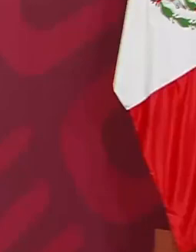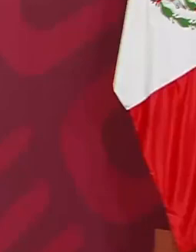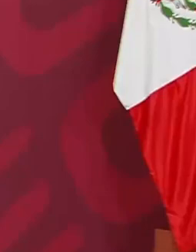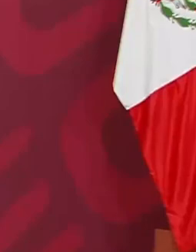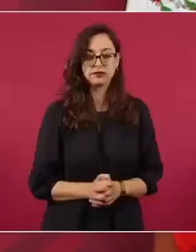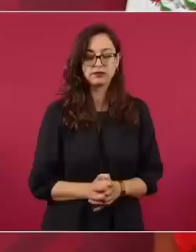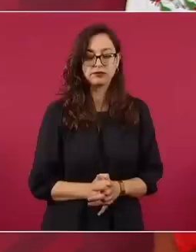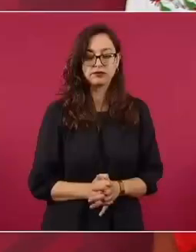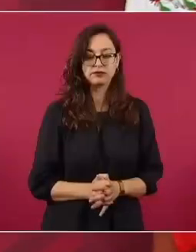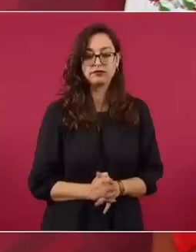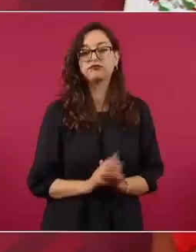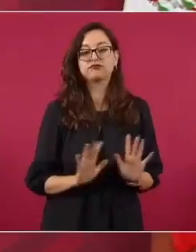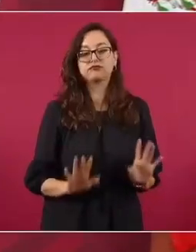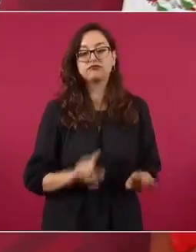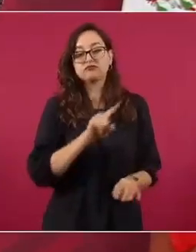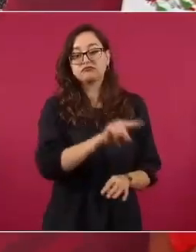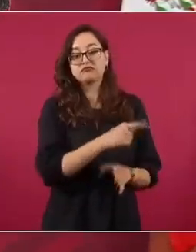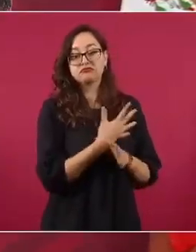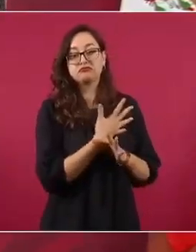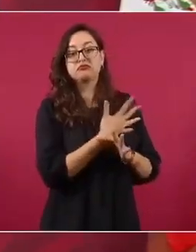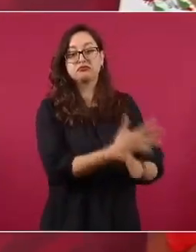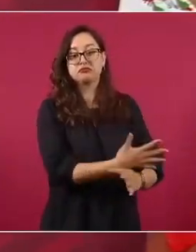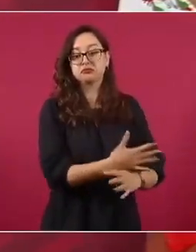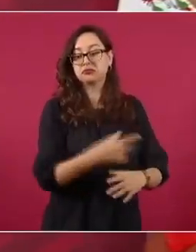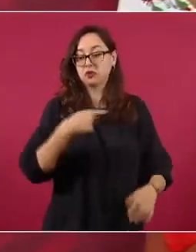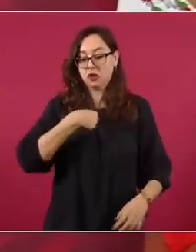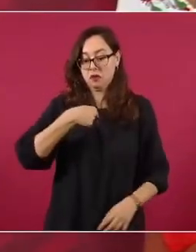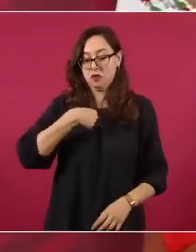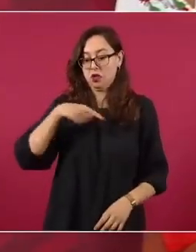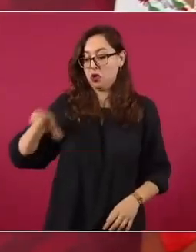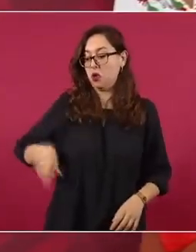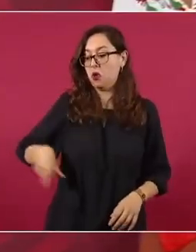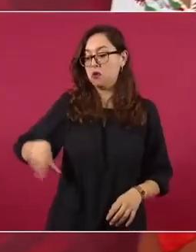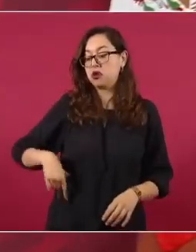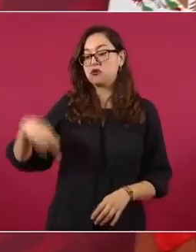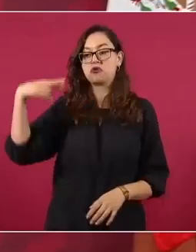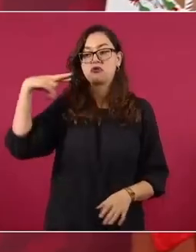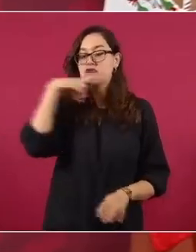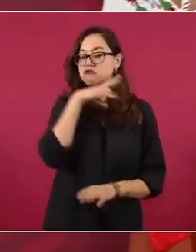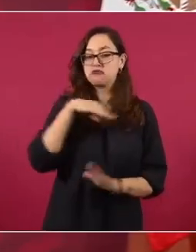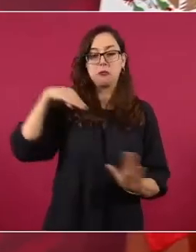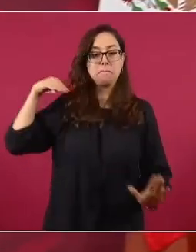pronóstico, no va a tardar. ¿Esto cuándo fue?